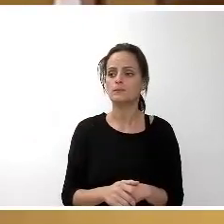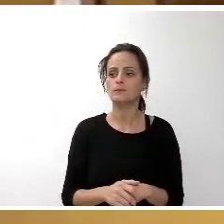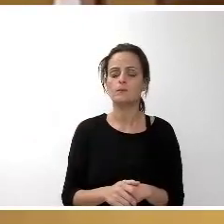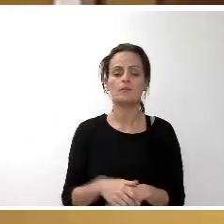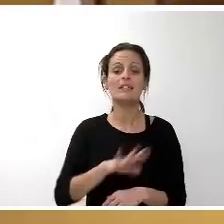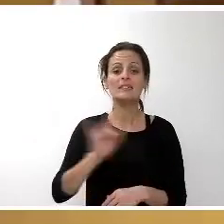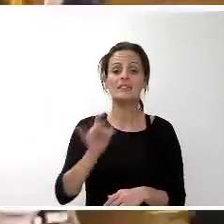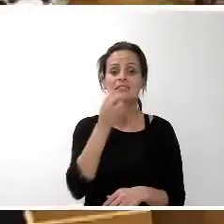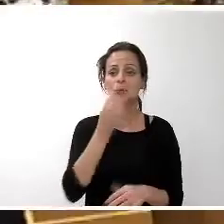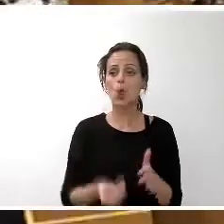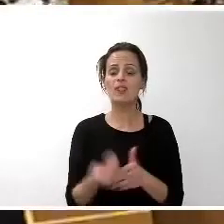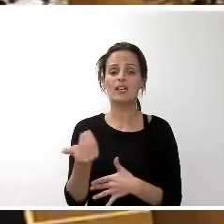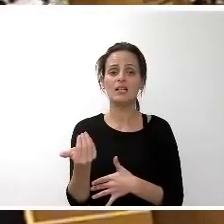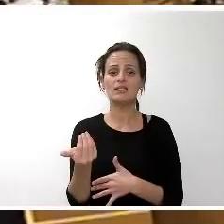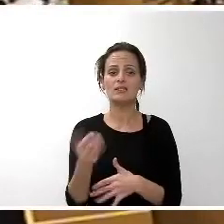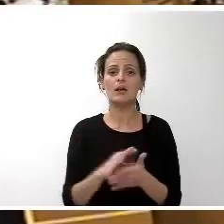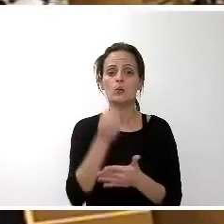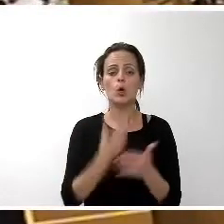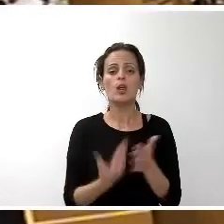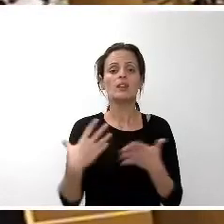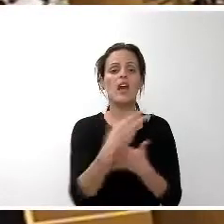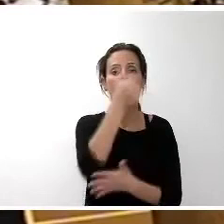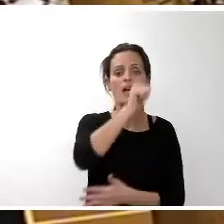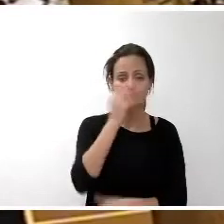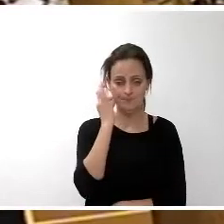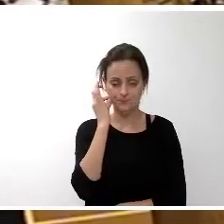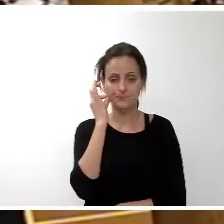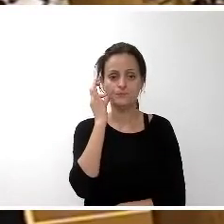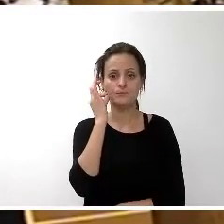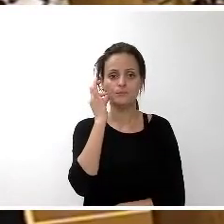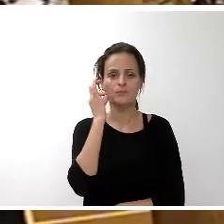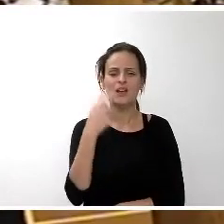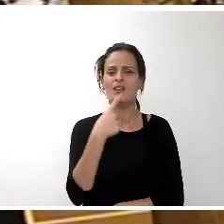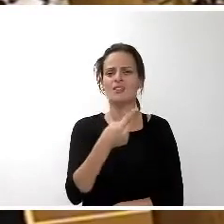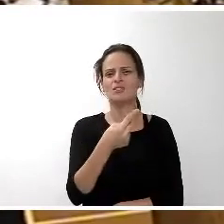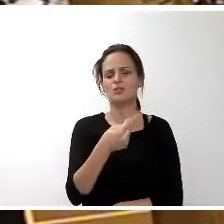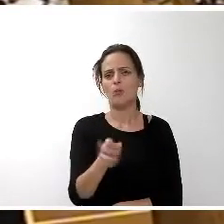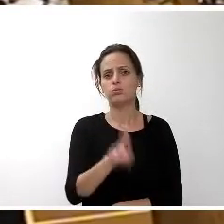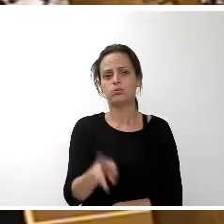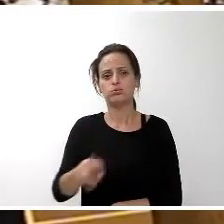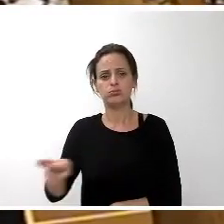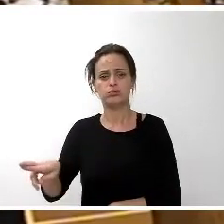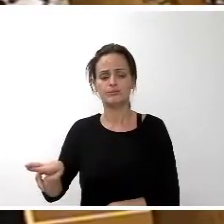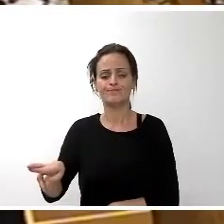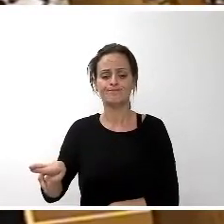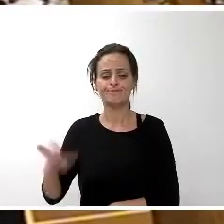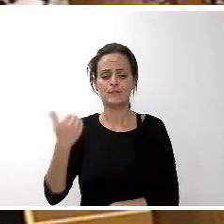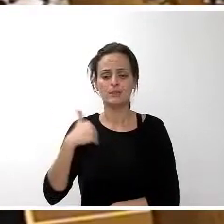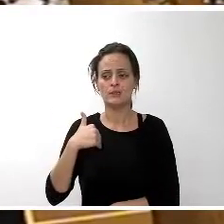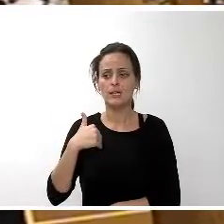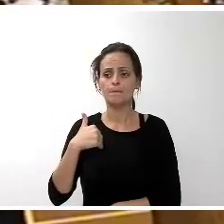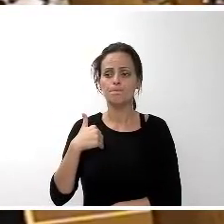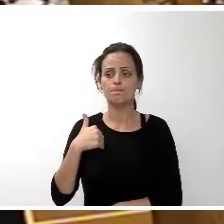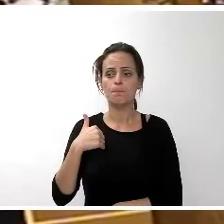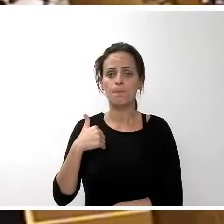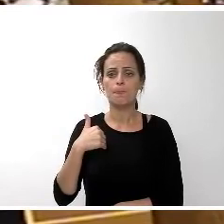Sí, buenos días a todos y a todas. Se ha dicho mucho ya, porque, bueno, ser la última en intervenir hace